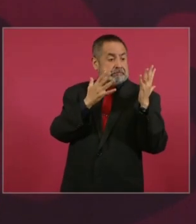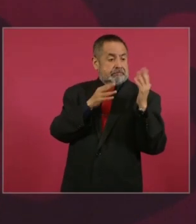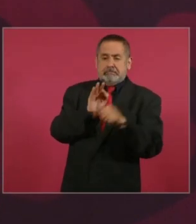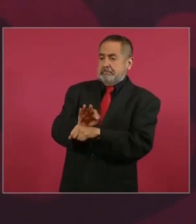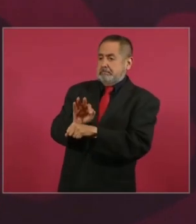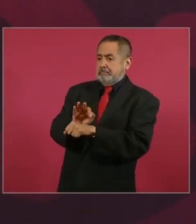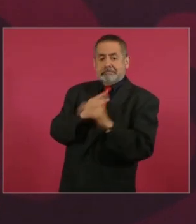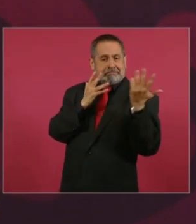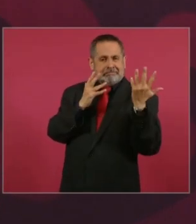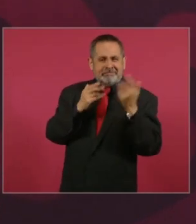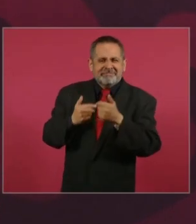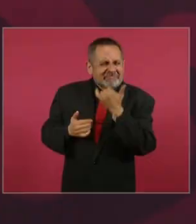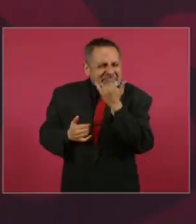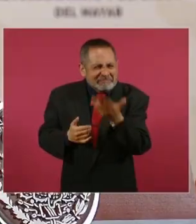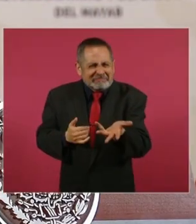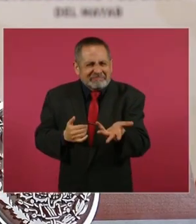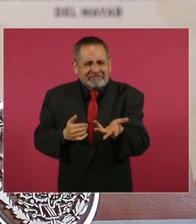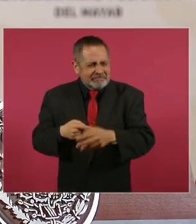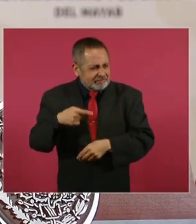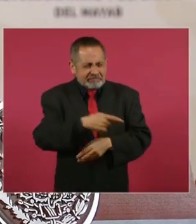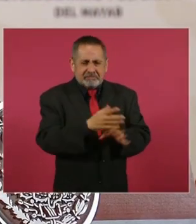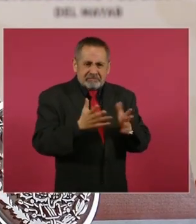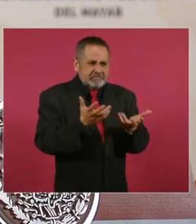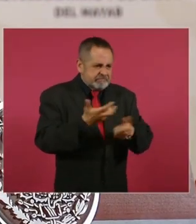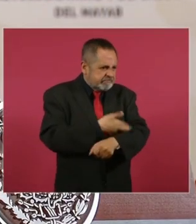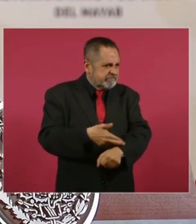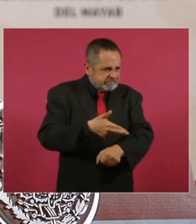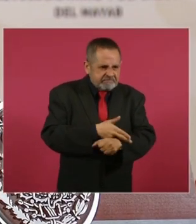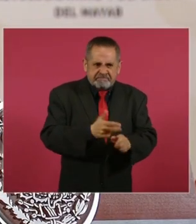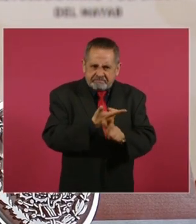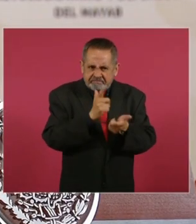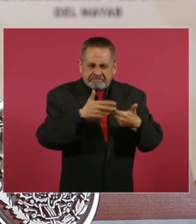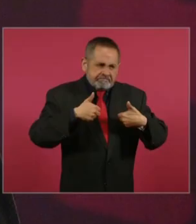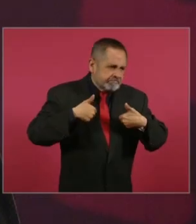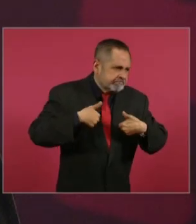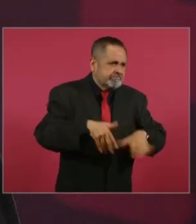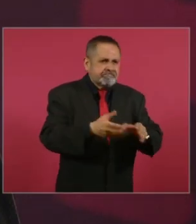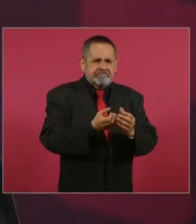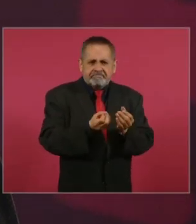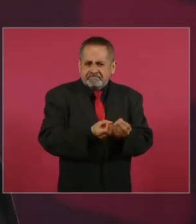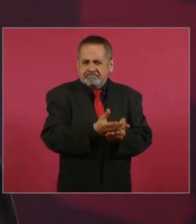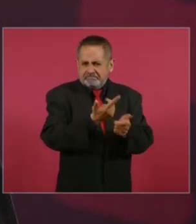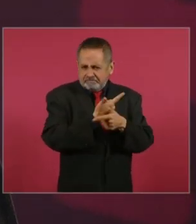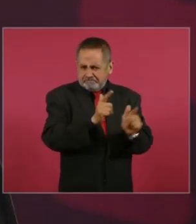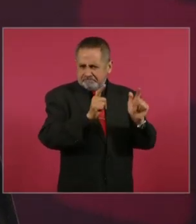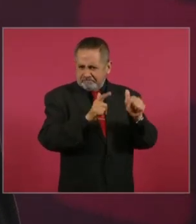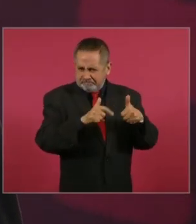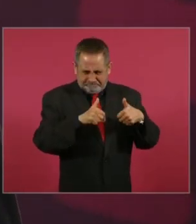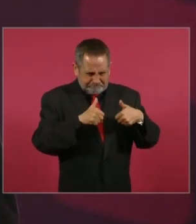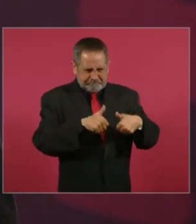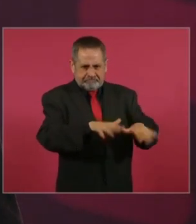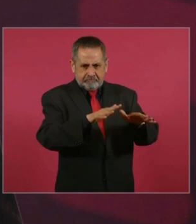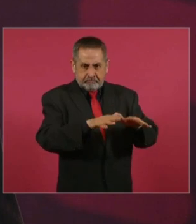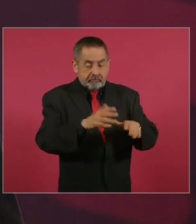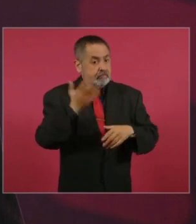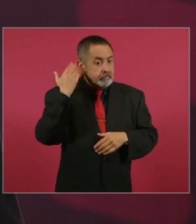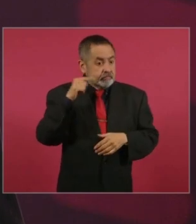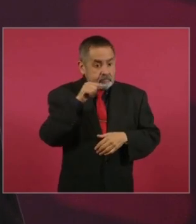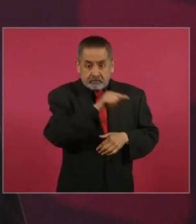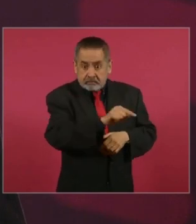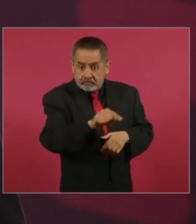la libertad de los que habían